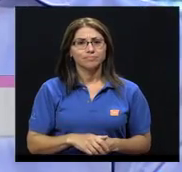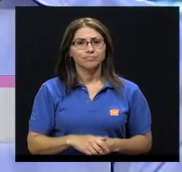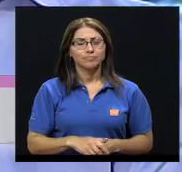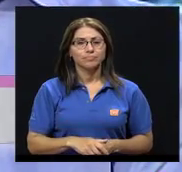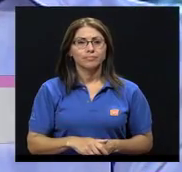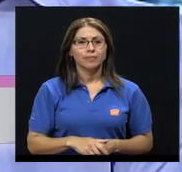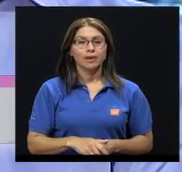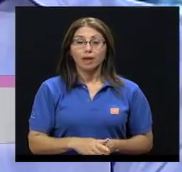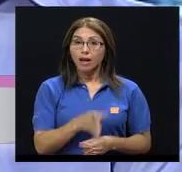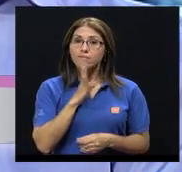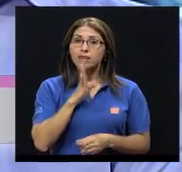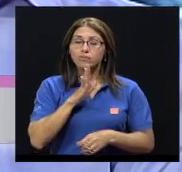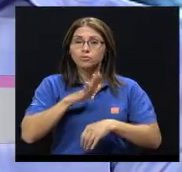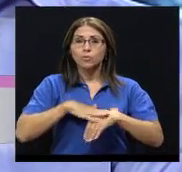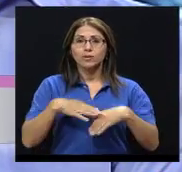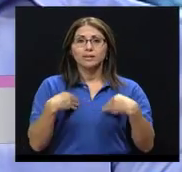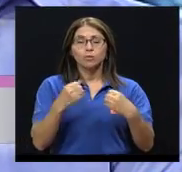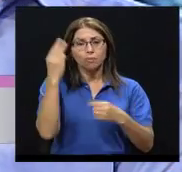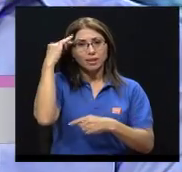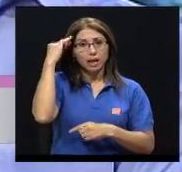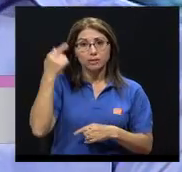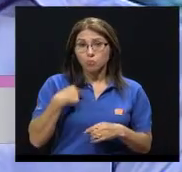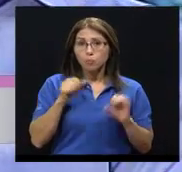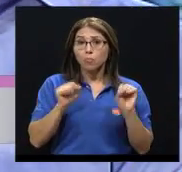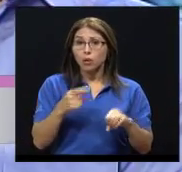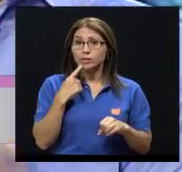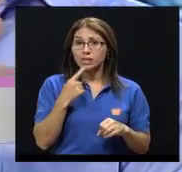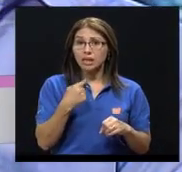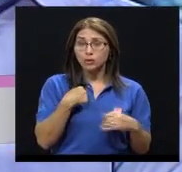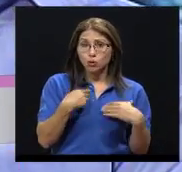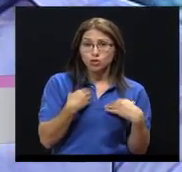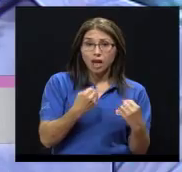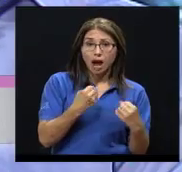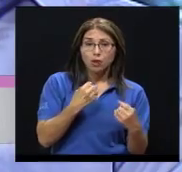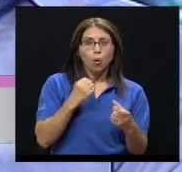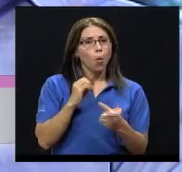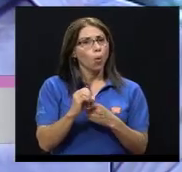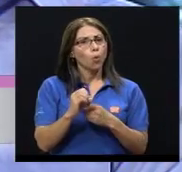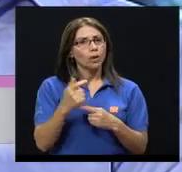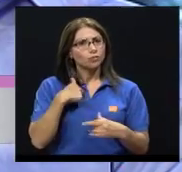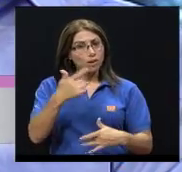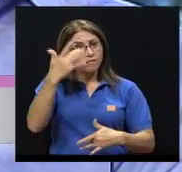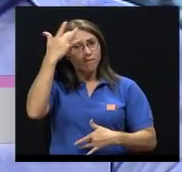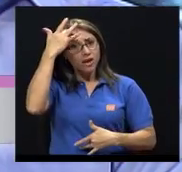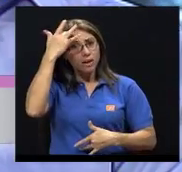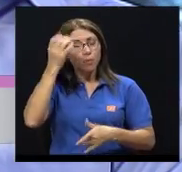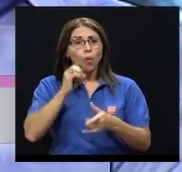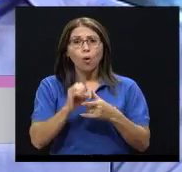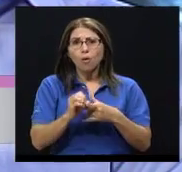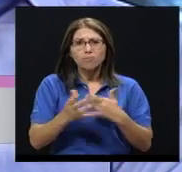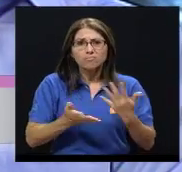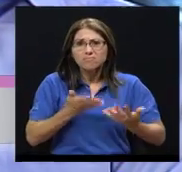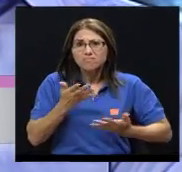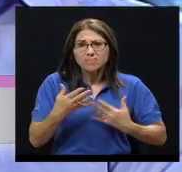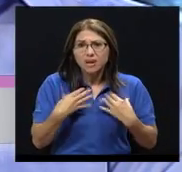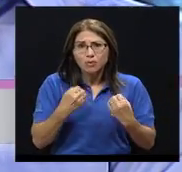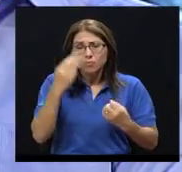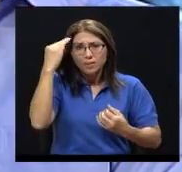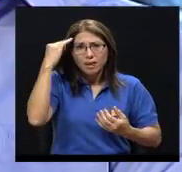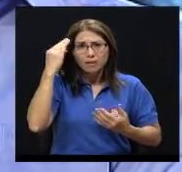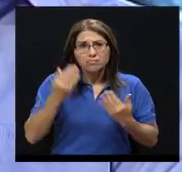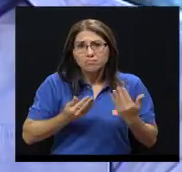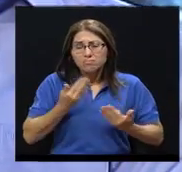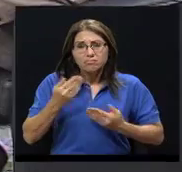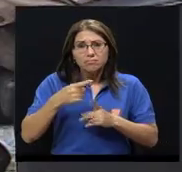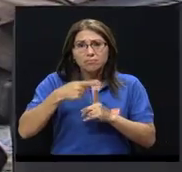mental, ¿se podría decir estoy sano, estoy enfermo o hay distintos grados de severidad o de